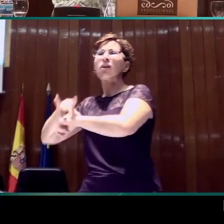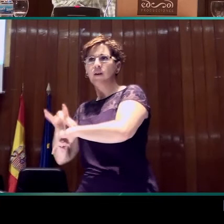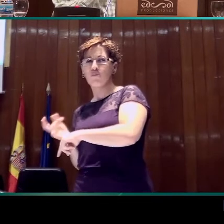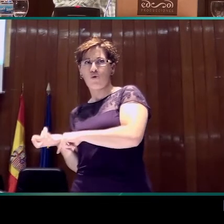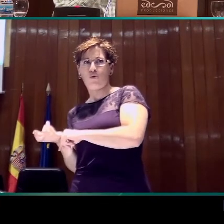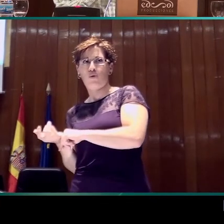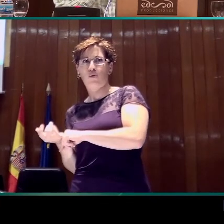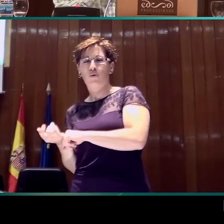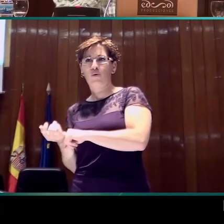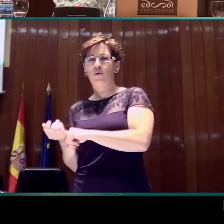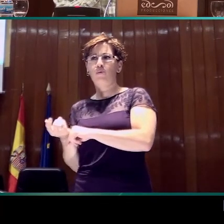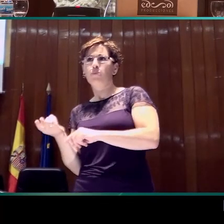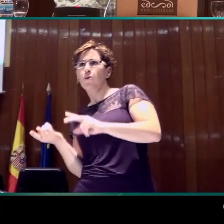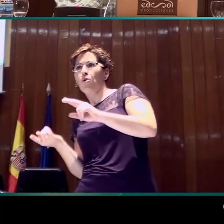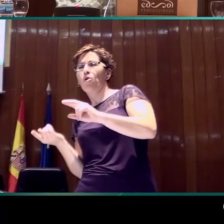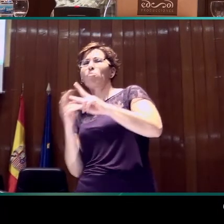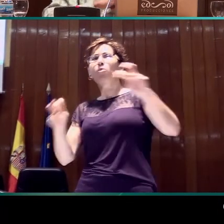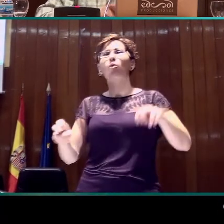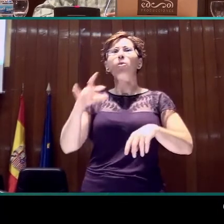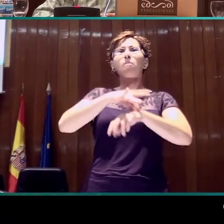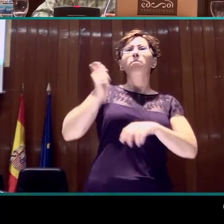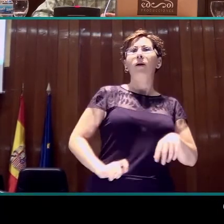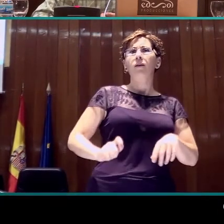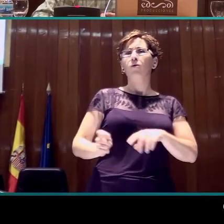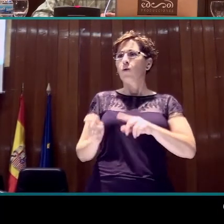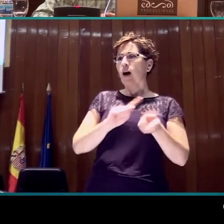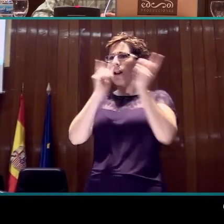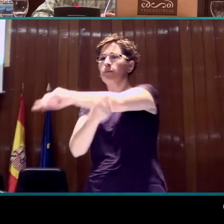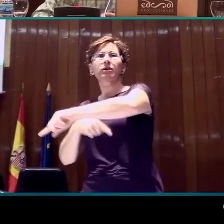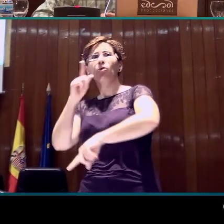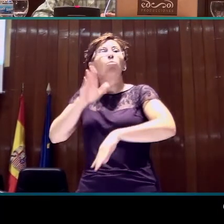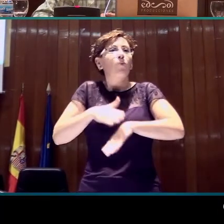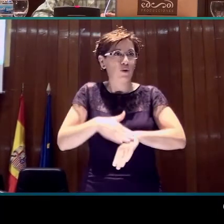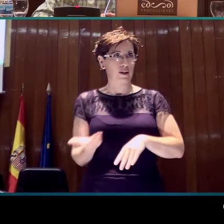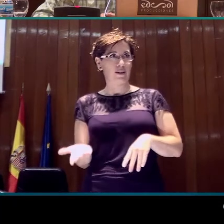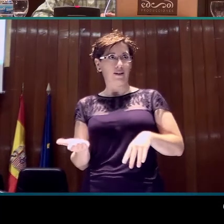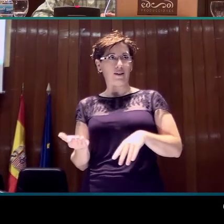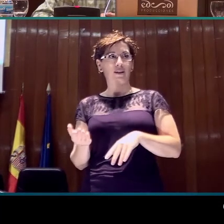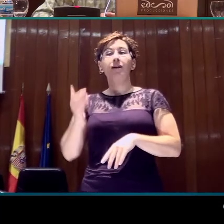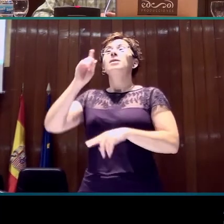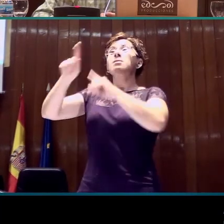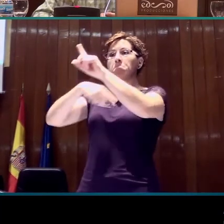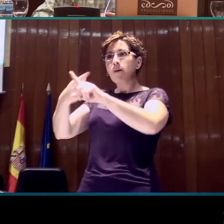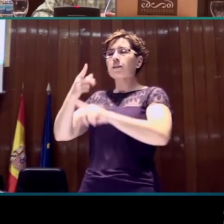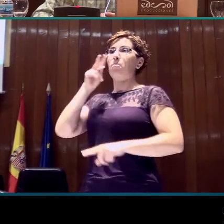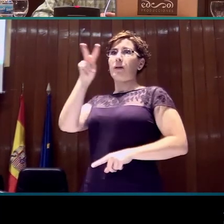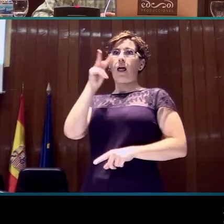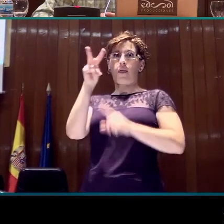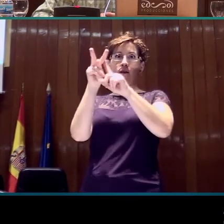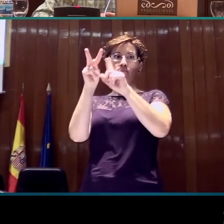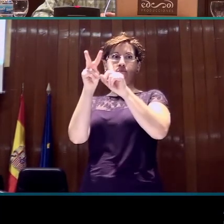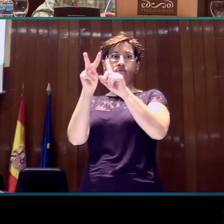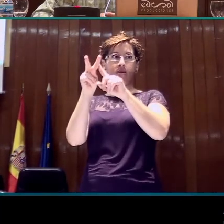Que se invierta el orden, ¿de acuerdo? Y también el valor de la mirada. No me ha adentrado, pero sí que tengo,